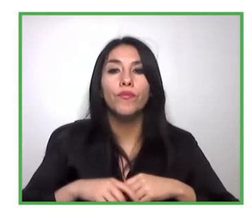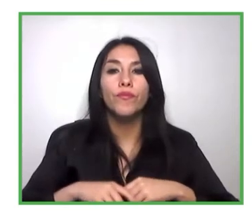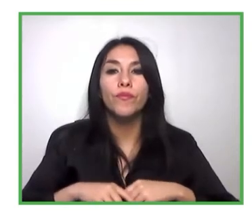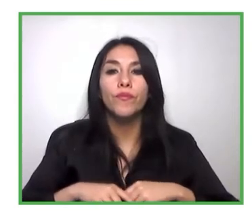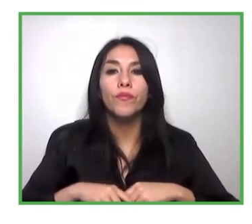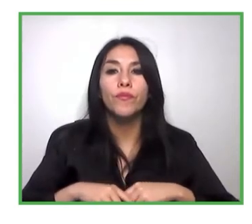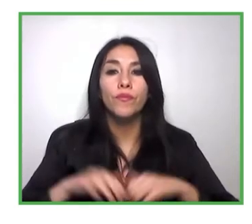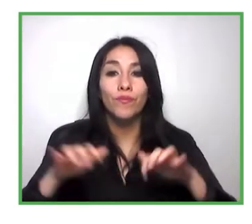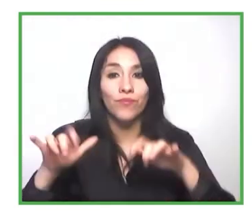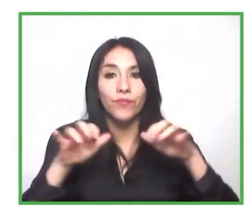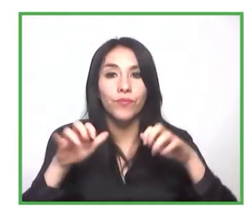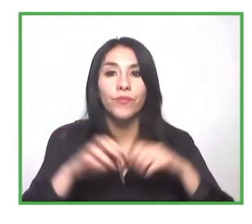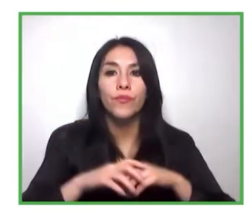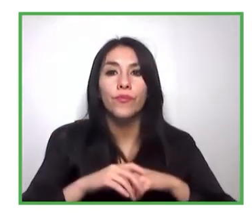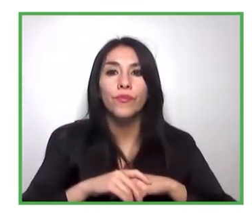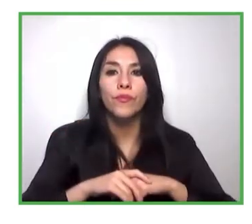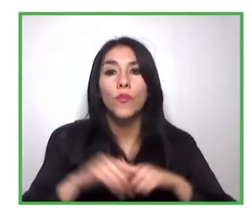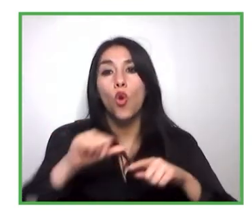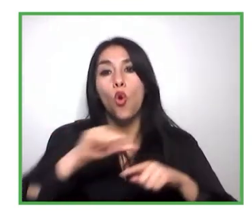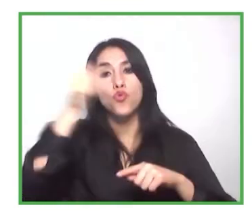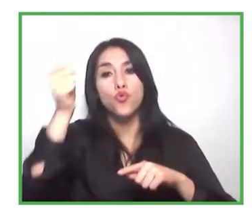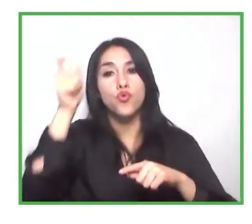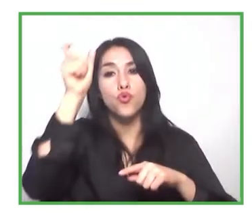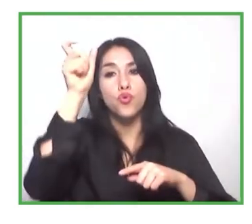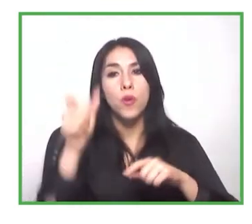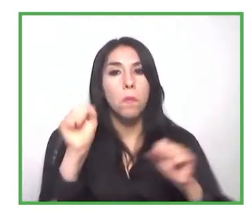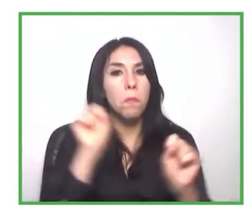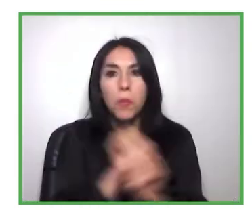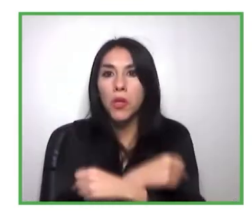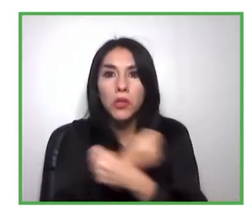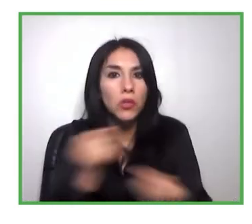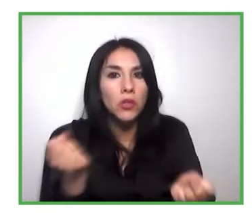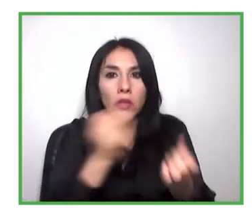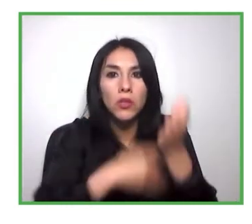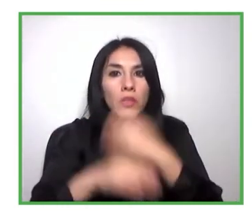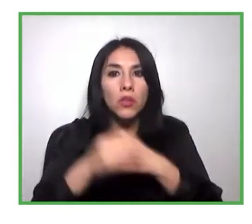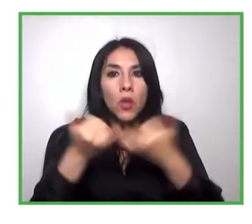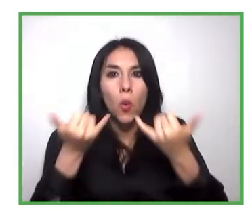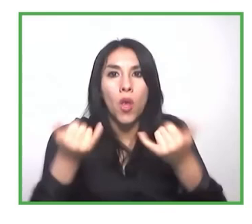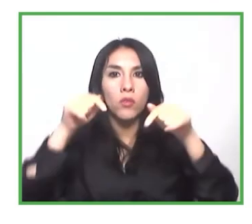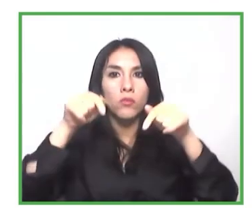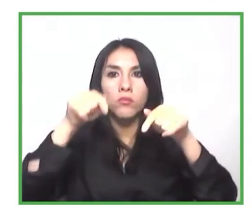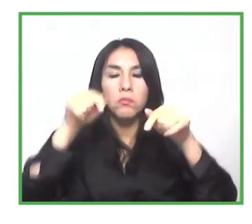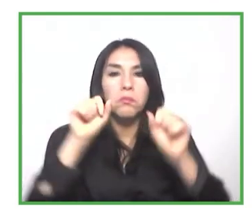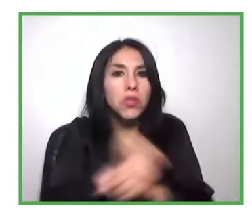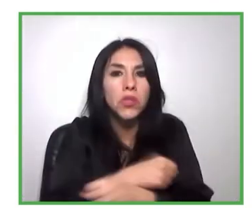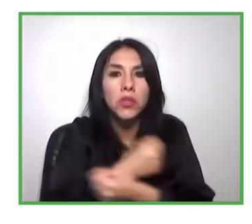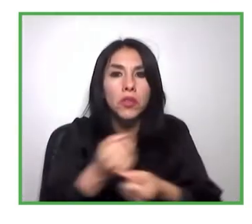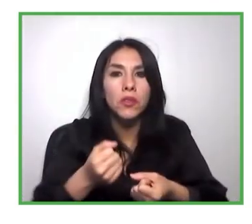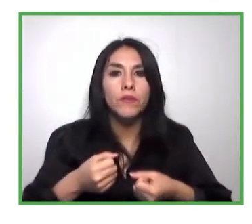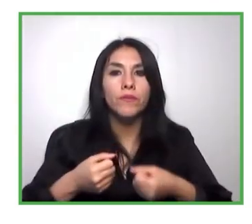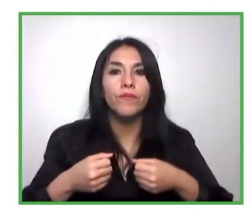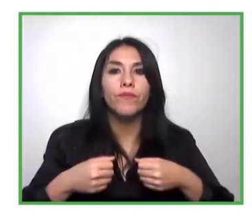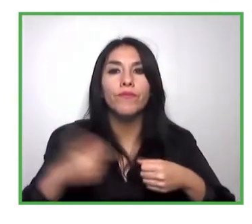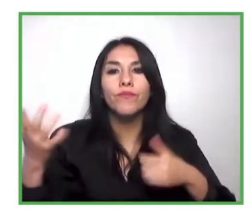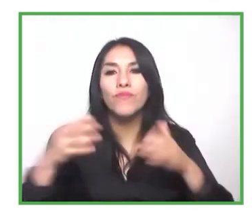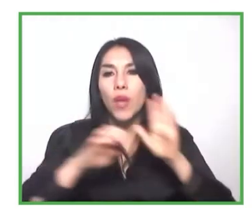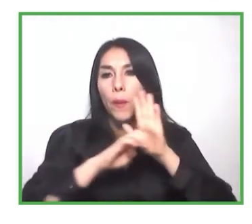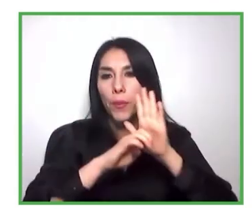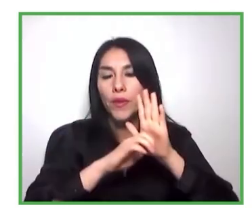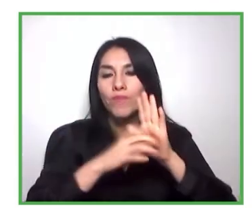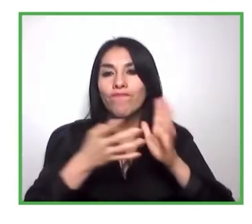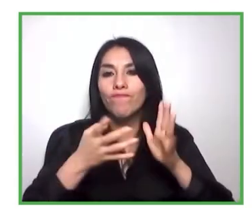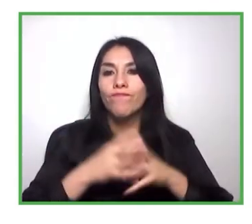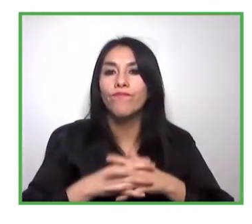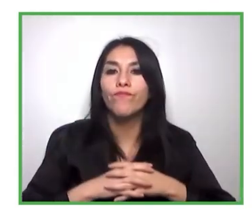Entonces es mapear eso, y por otro lado, trabajar con los equipos de reclutamiento, como decía antes, entendiendo, no